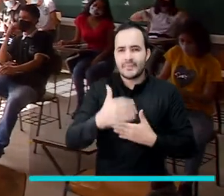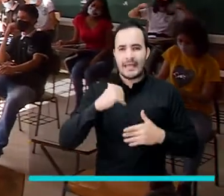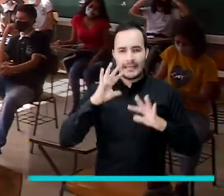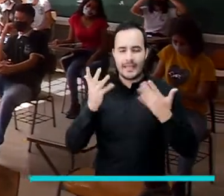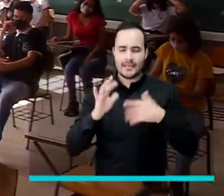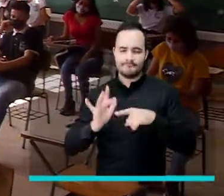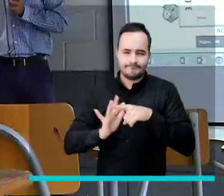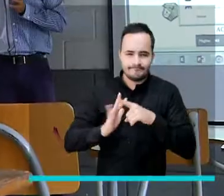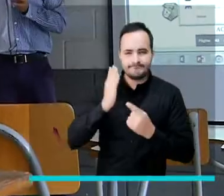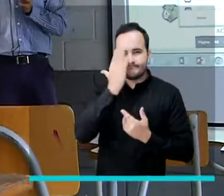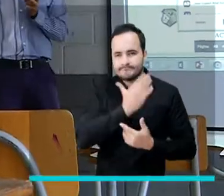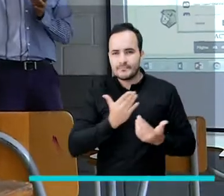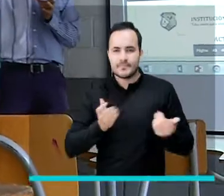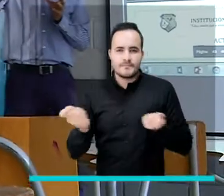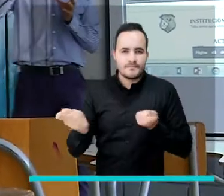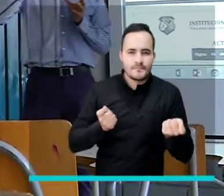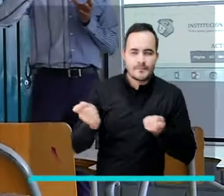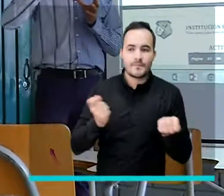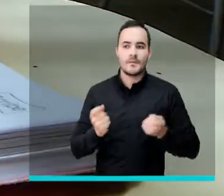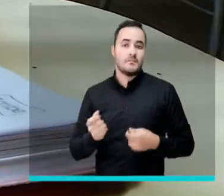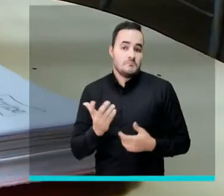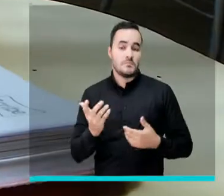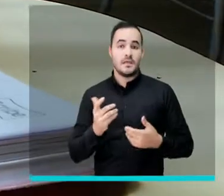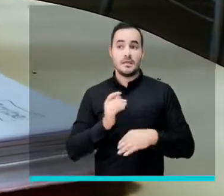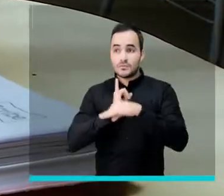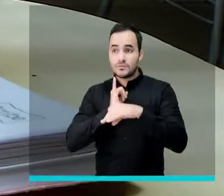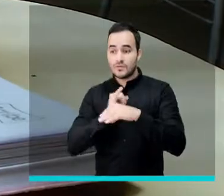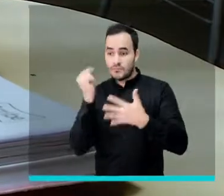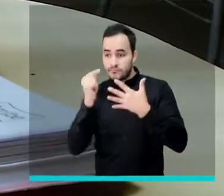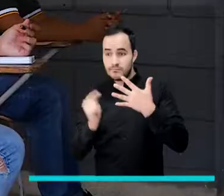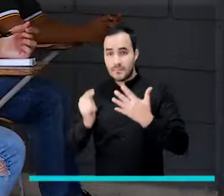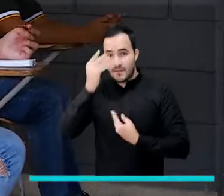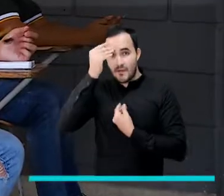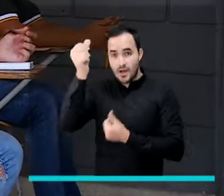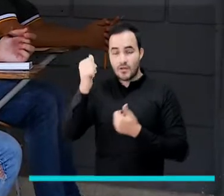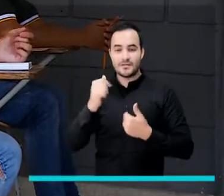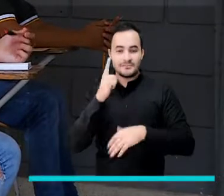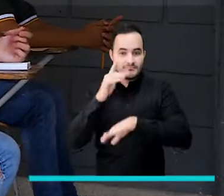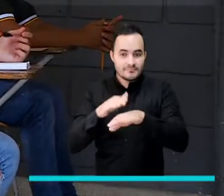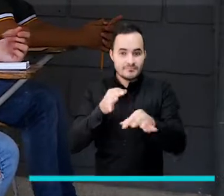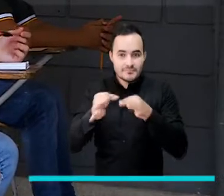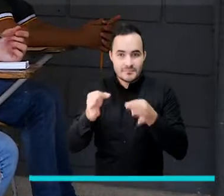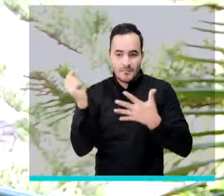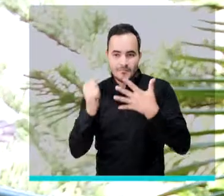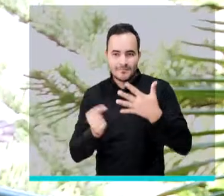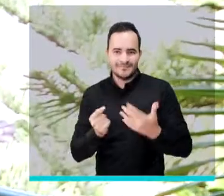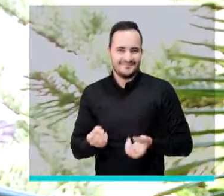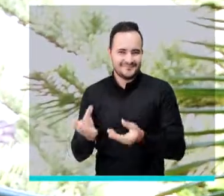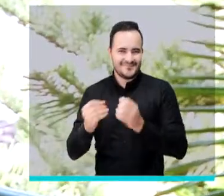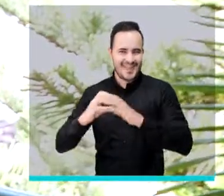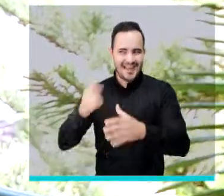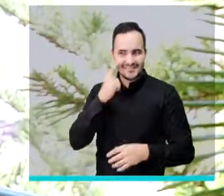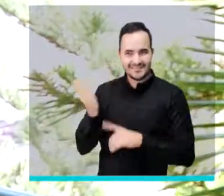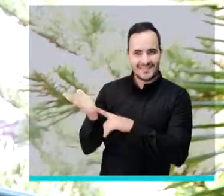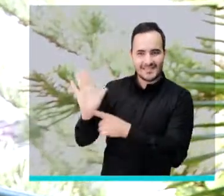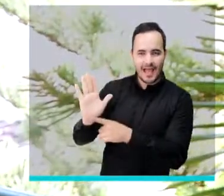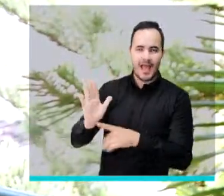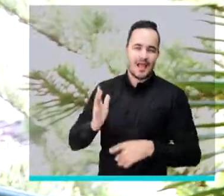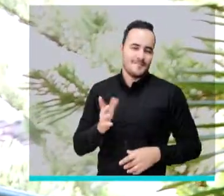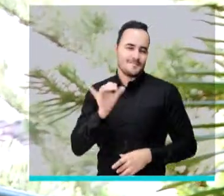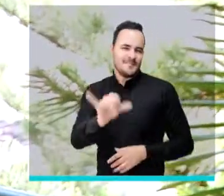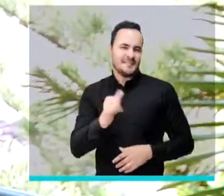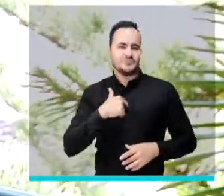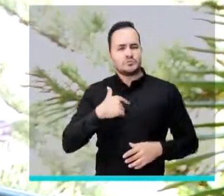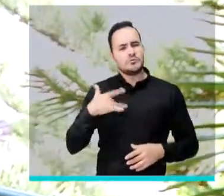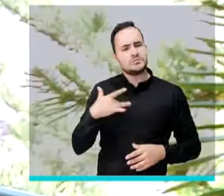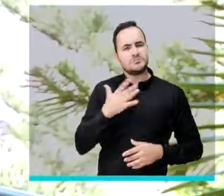tomando en cada una de las cartillas uno de los valores institucionales. Sí, yo me siento muy tranquilo. De